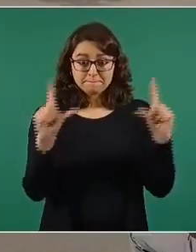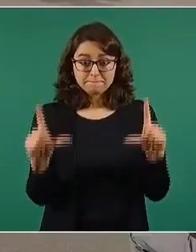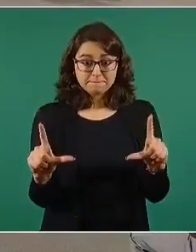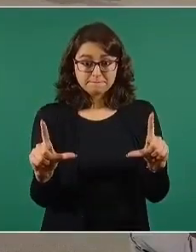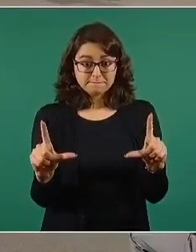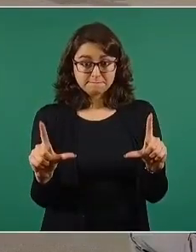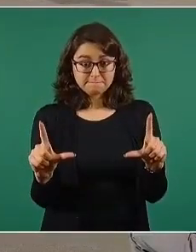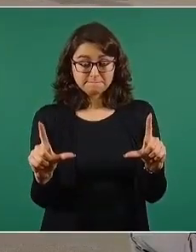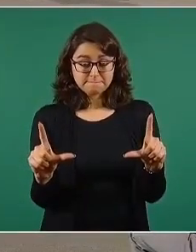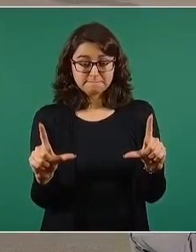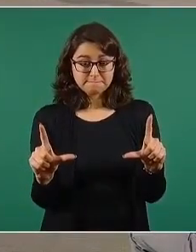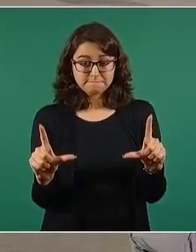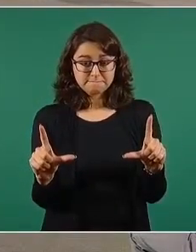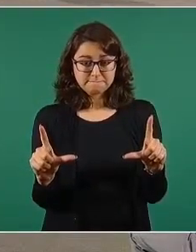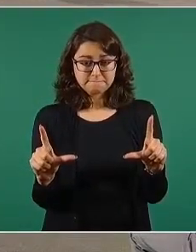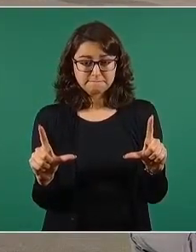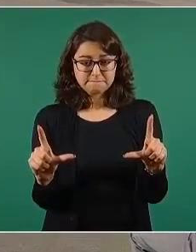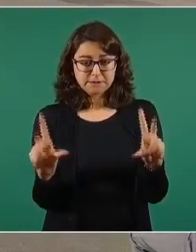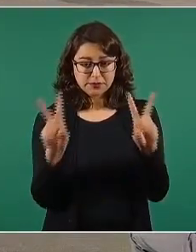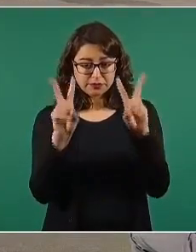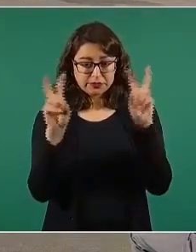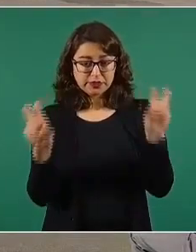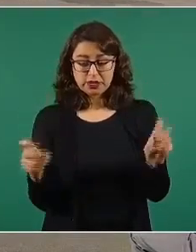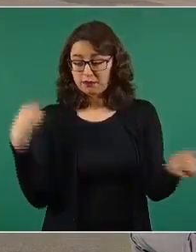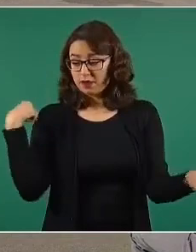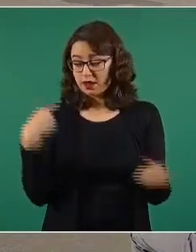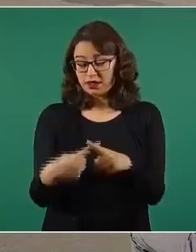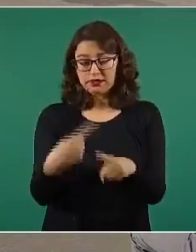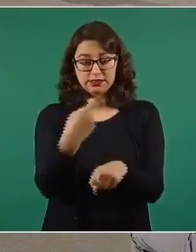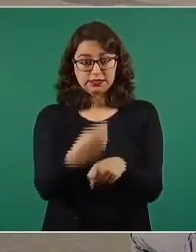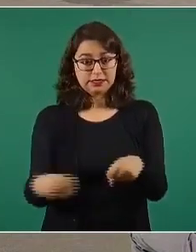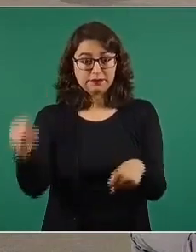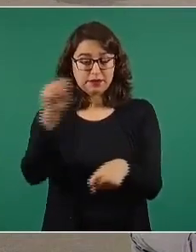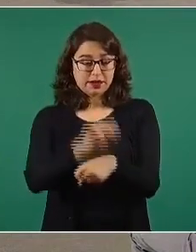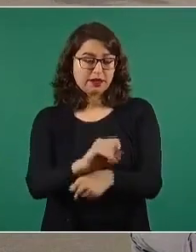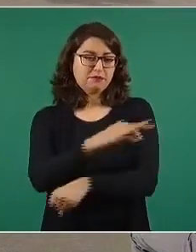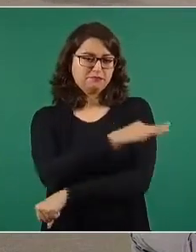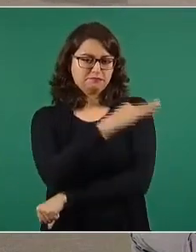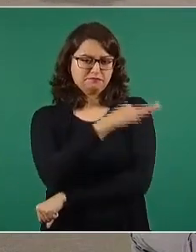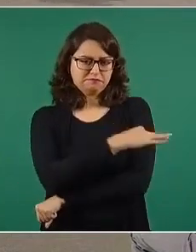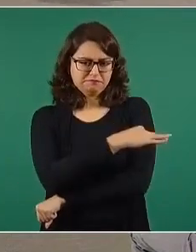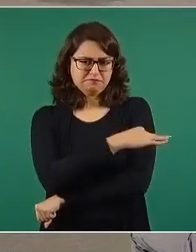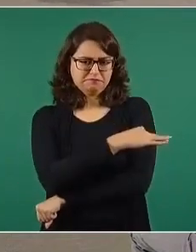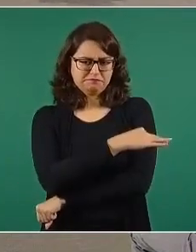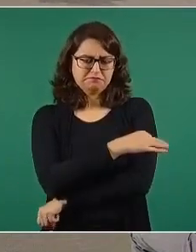lo de la semana y lo de hoy.